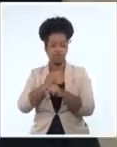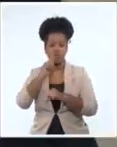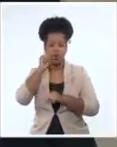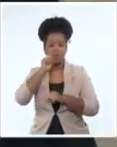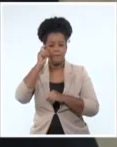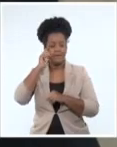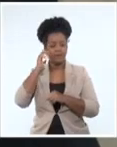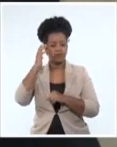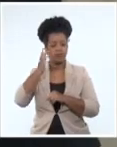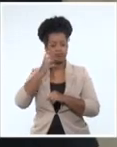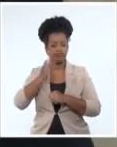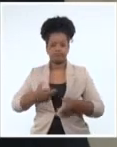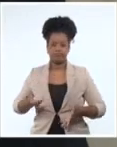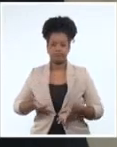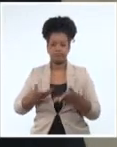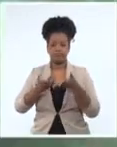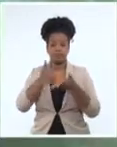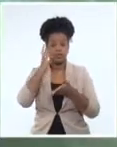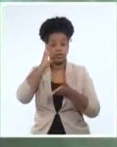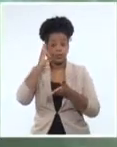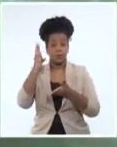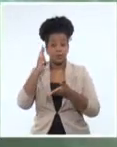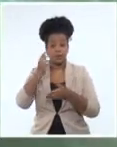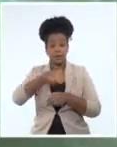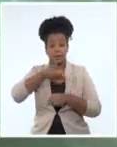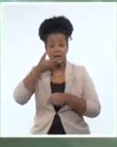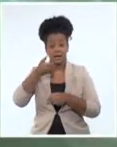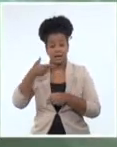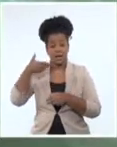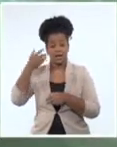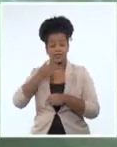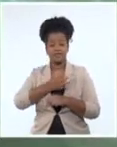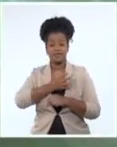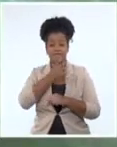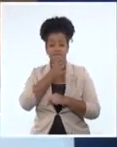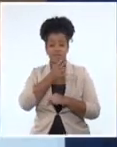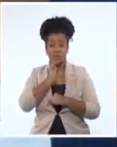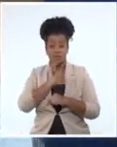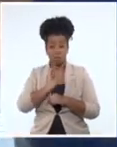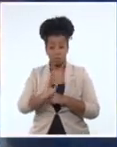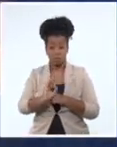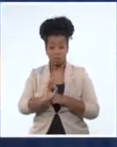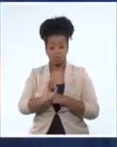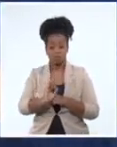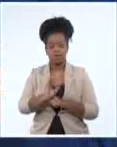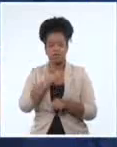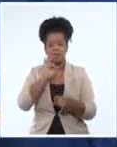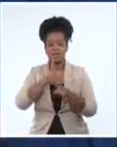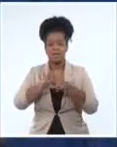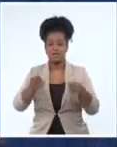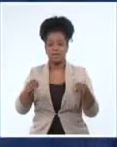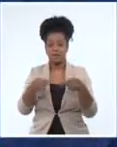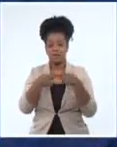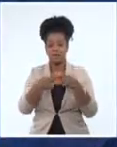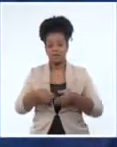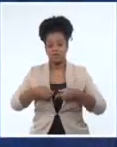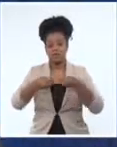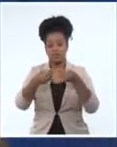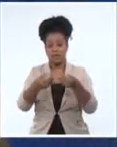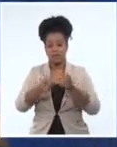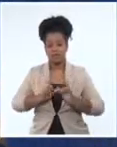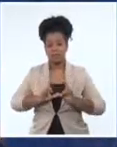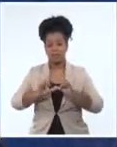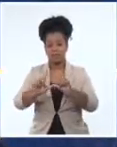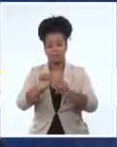pensamiento. Con el recordatorio a las palabras del comandante en jefe Fidel Castro Ruz, comenzó la ceremonia de entrega de premios de la